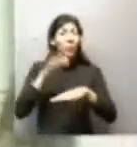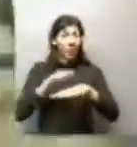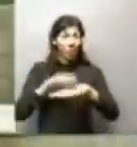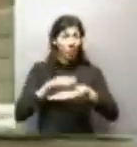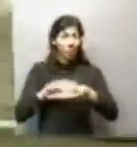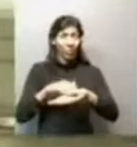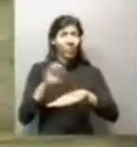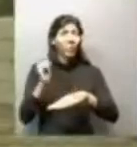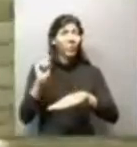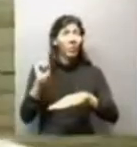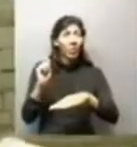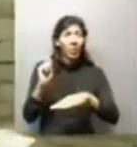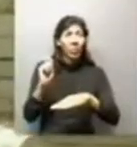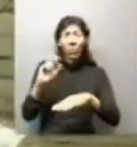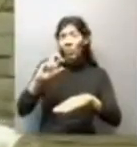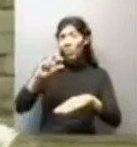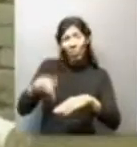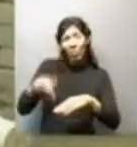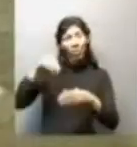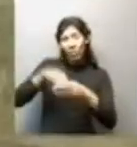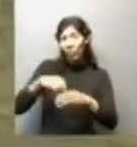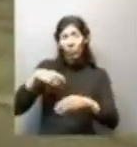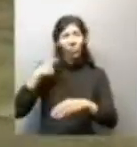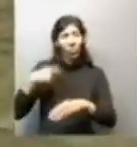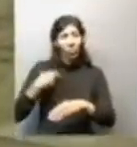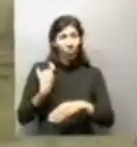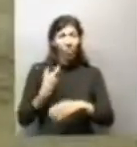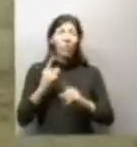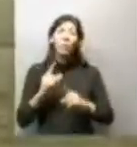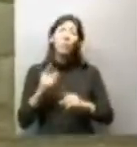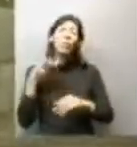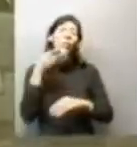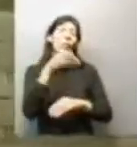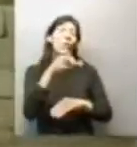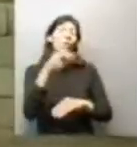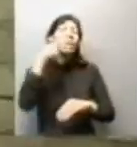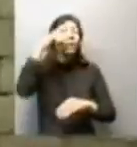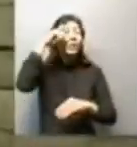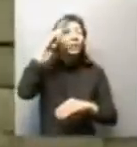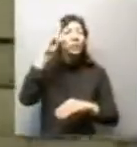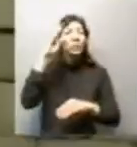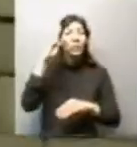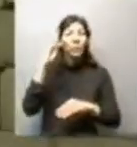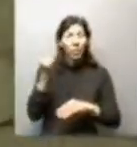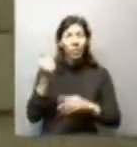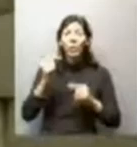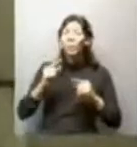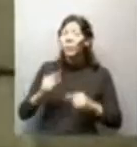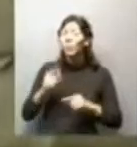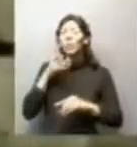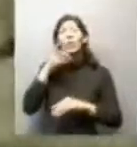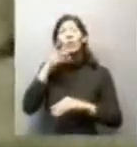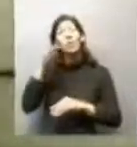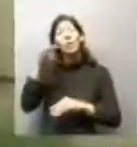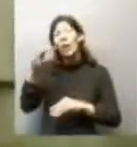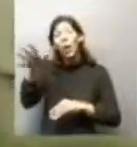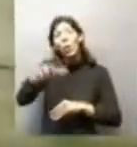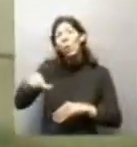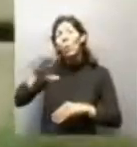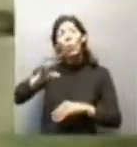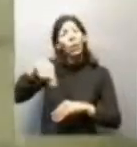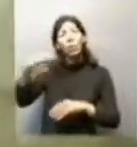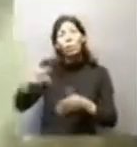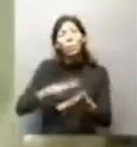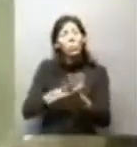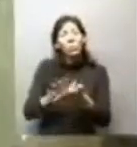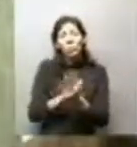lo claro, de la colonia, lo que es la parte del plan de inclusión. Yo fui también, fui a Cerga, fui allá a la colonia, no me